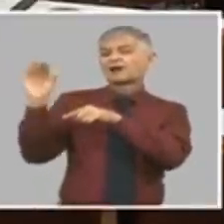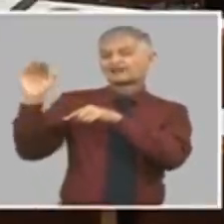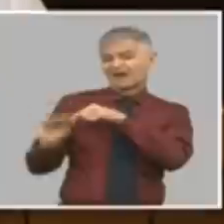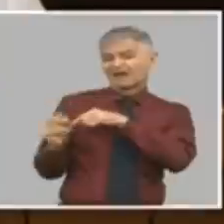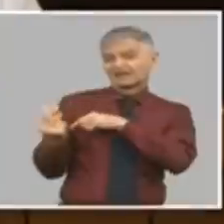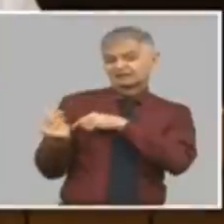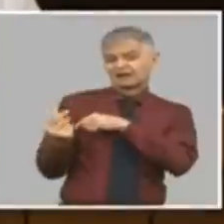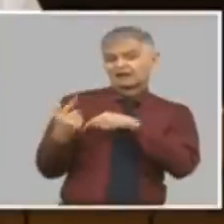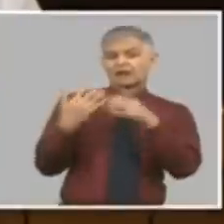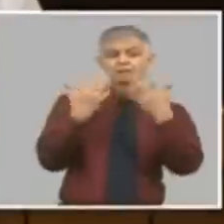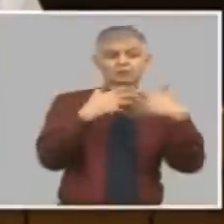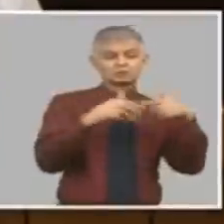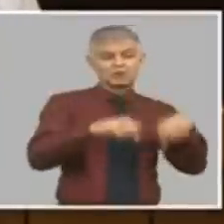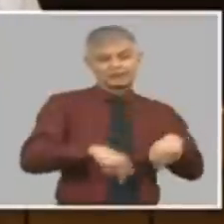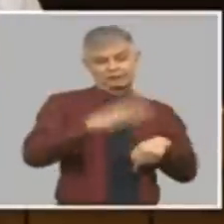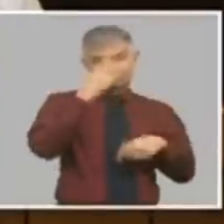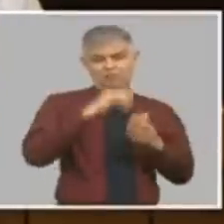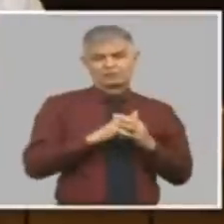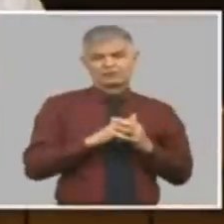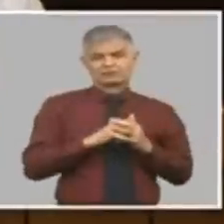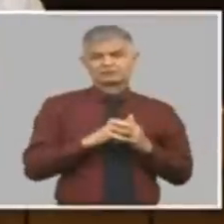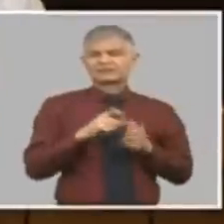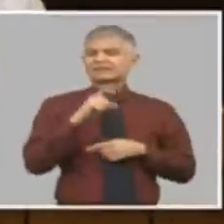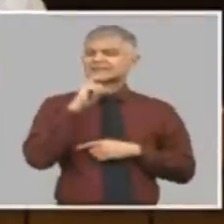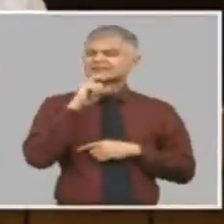difícil medir la eficiencia de una empresa en Cuba